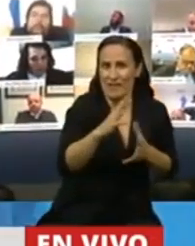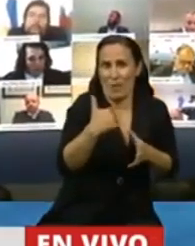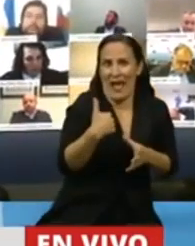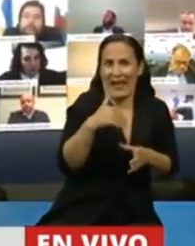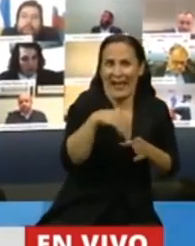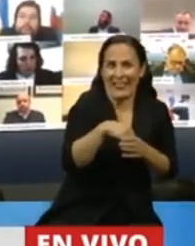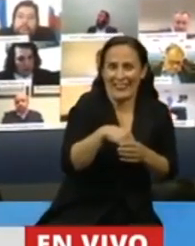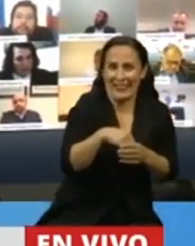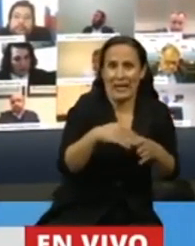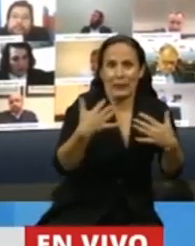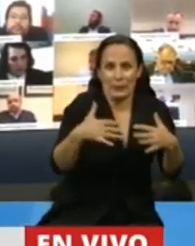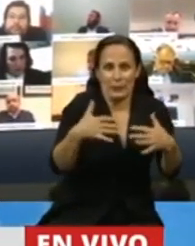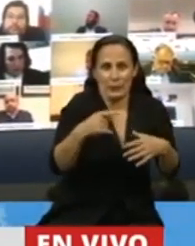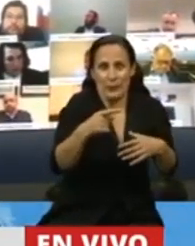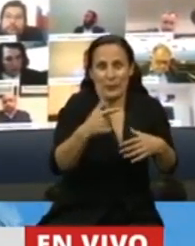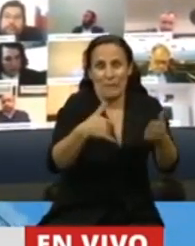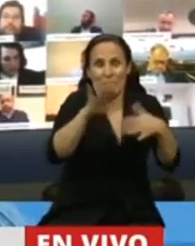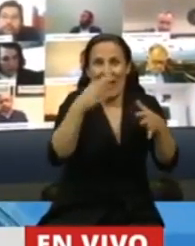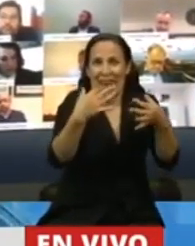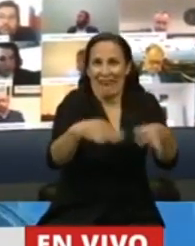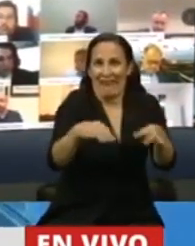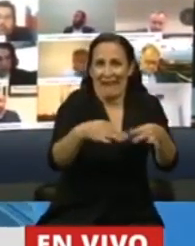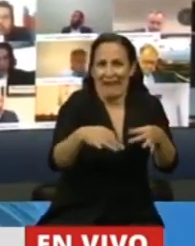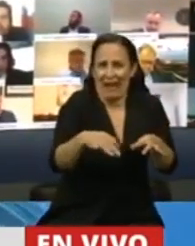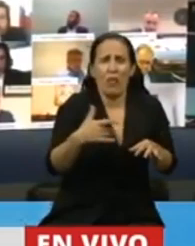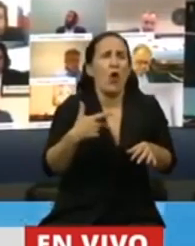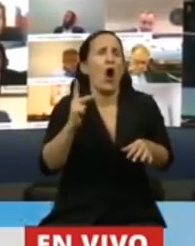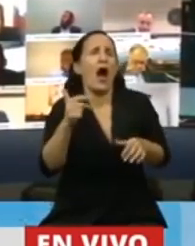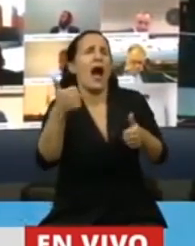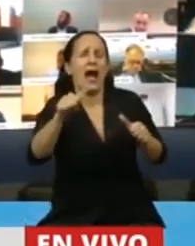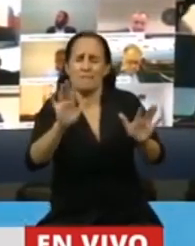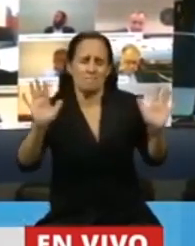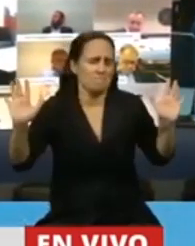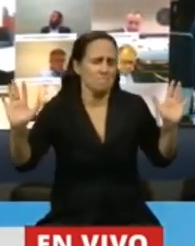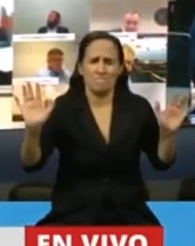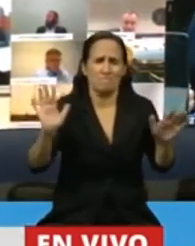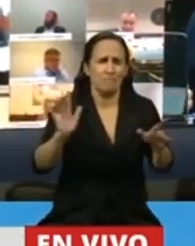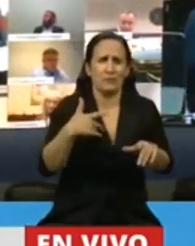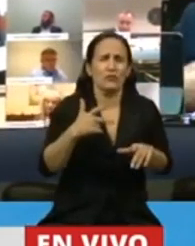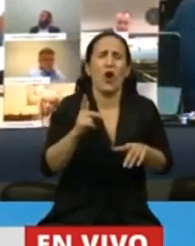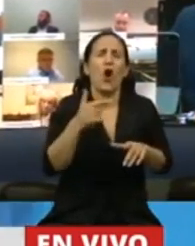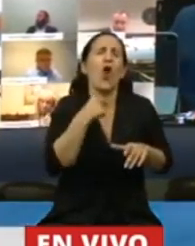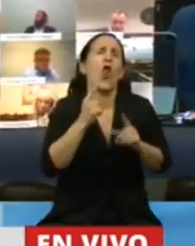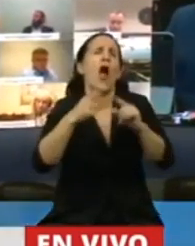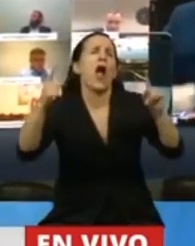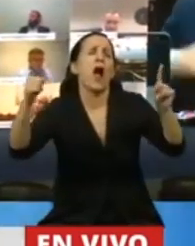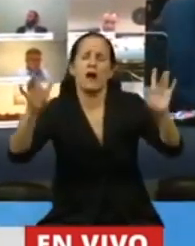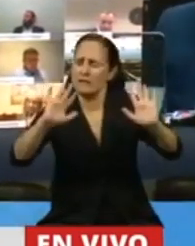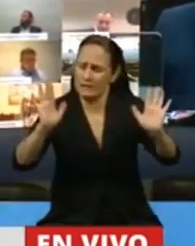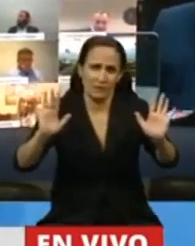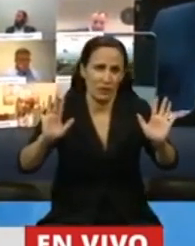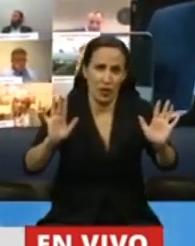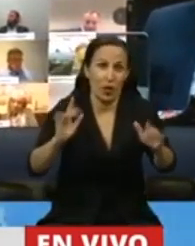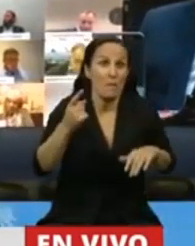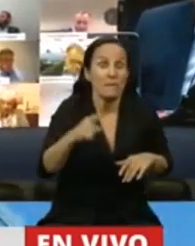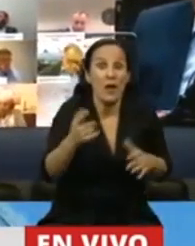eso tiene un plus que es de mayor vulnerabilidad. No hago juicio de valor, lleva mucho tiempo, no me quiero entretener en esa discusión, pero